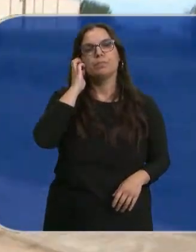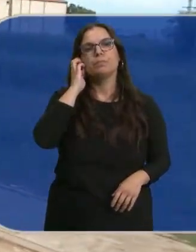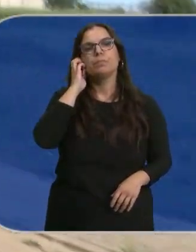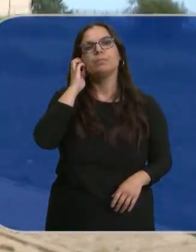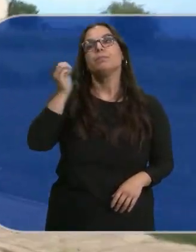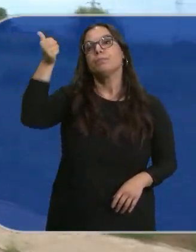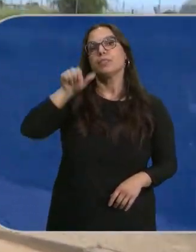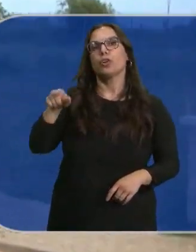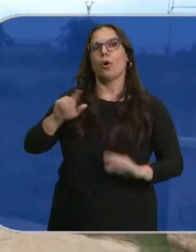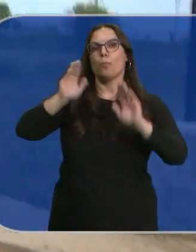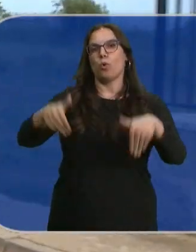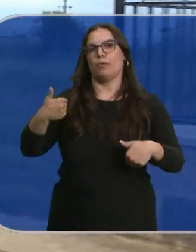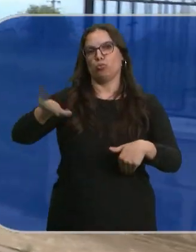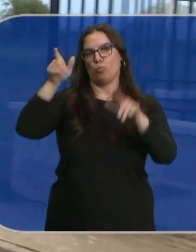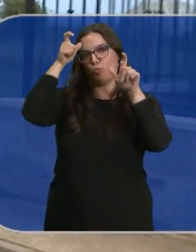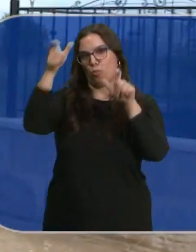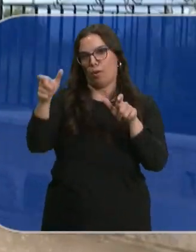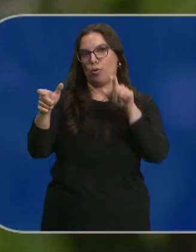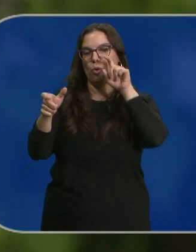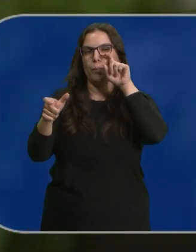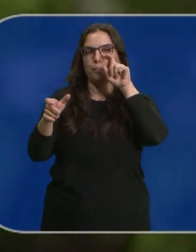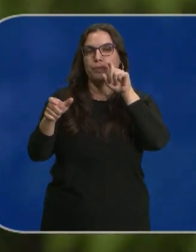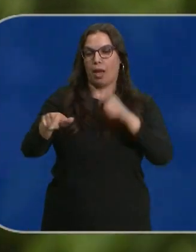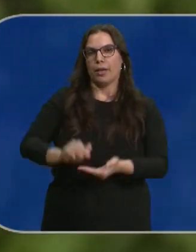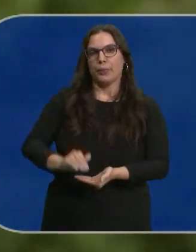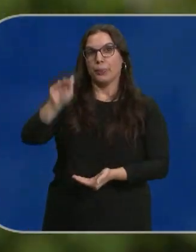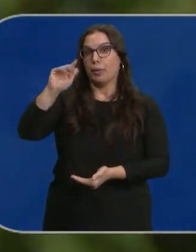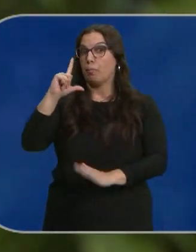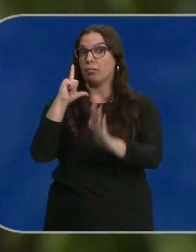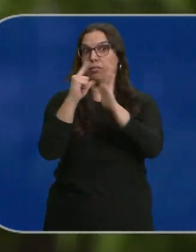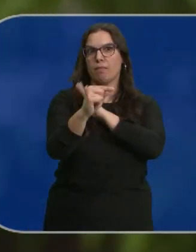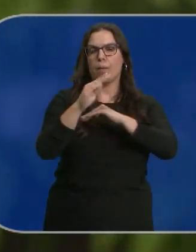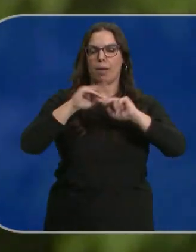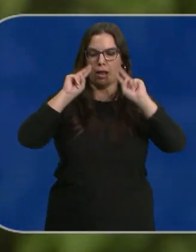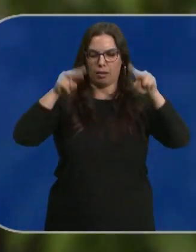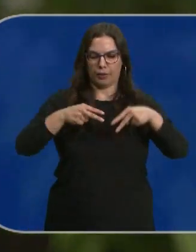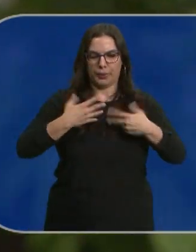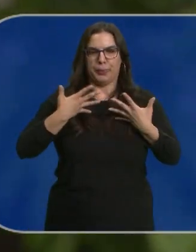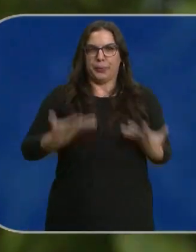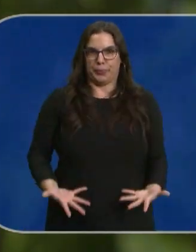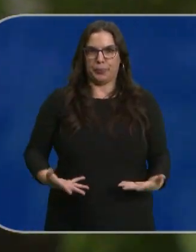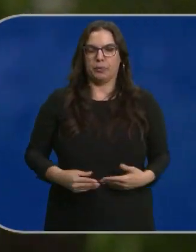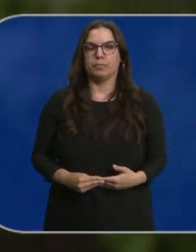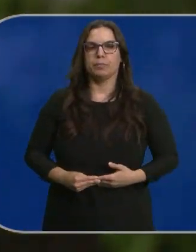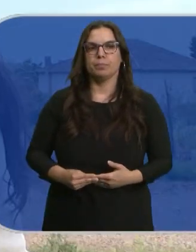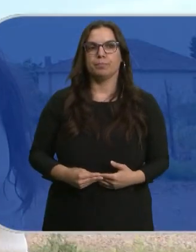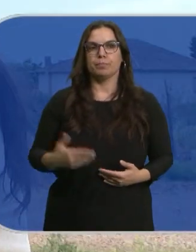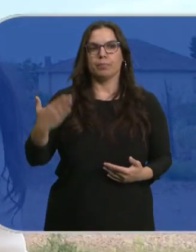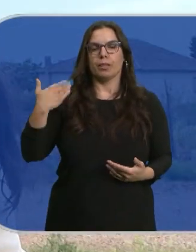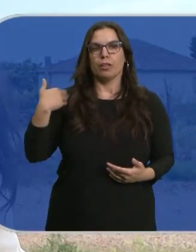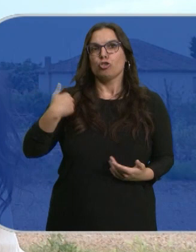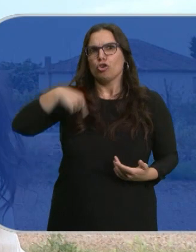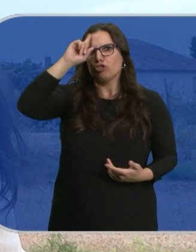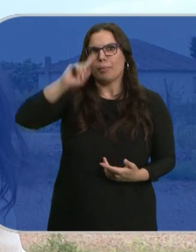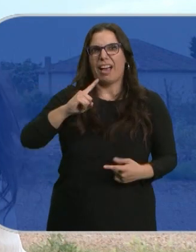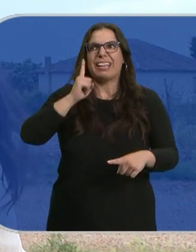Sergio vuelve a San Cebrián de Campos, el pueblo que le vio crecer y que abandonó para encontrarse a sí mismo. No sabía que era gay